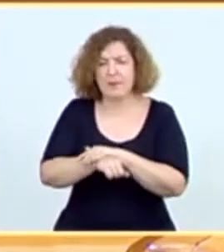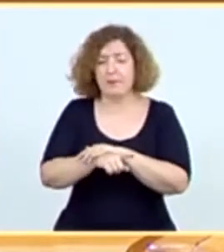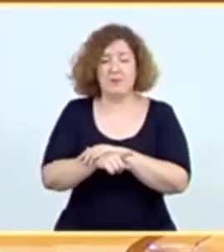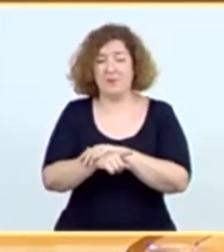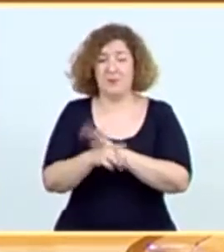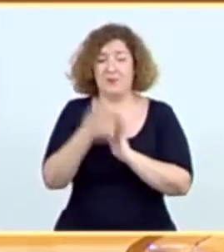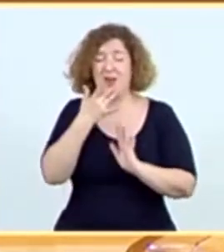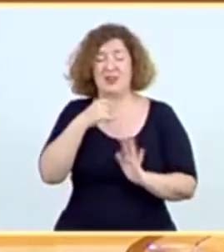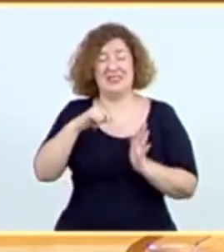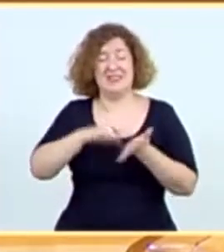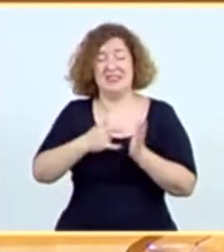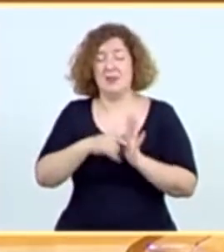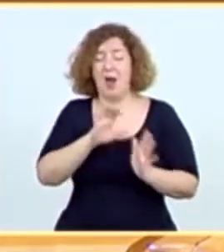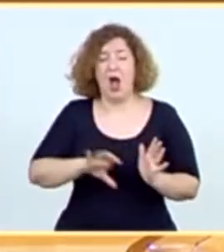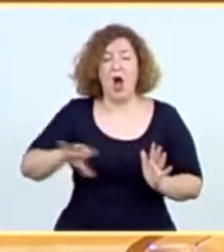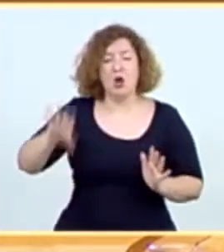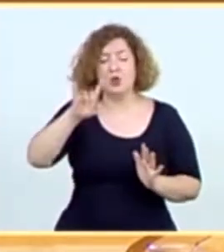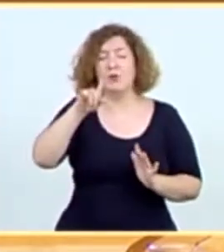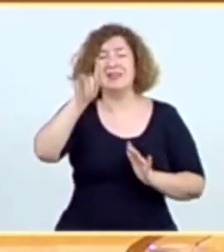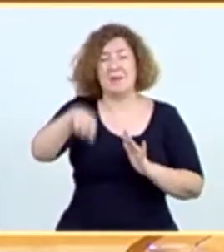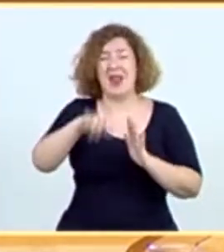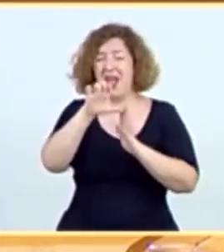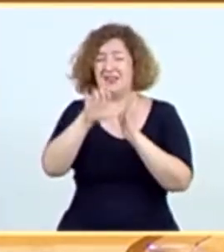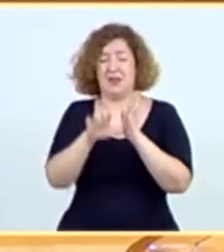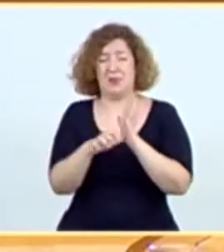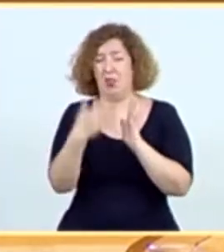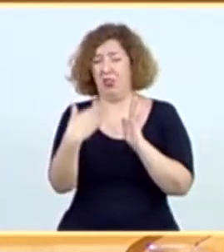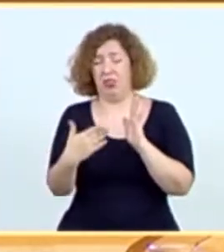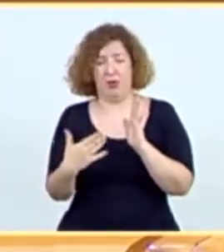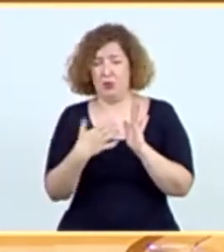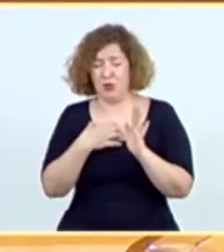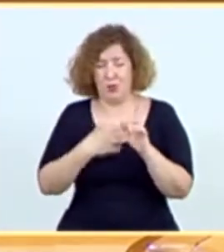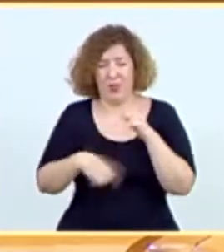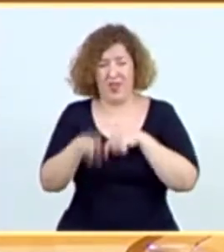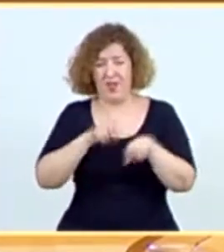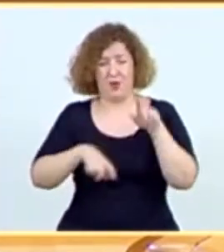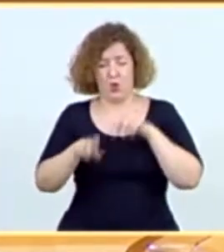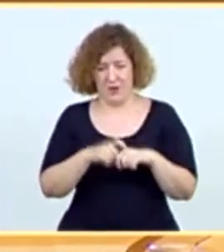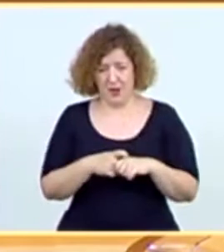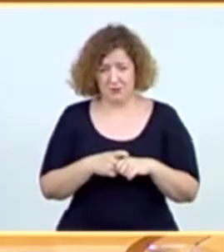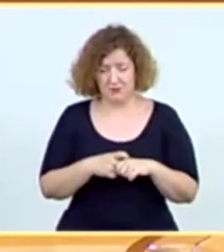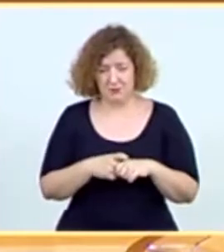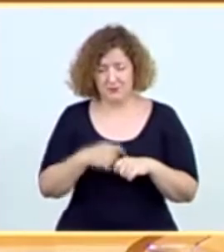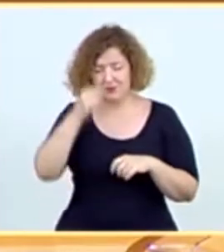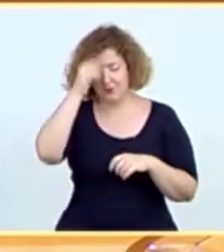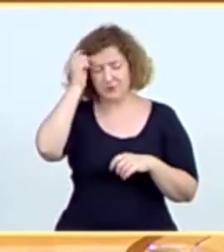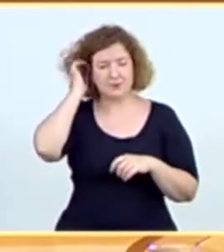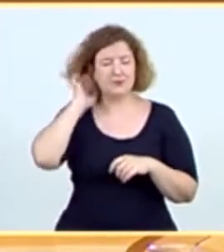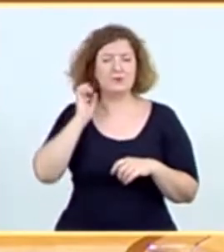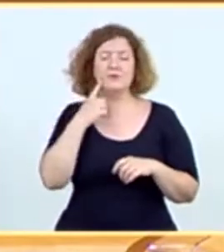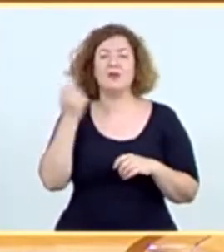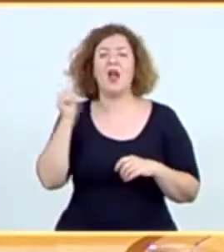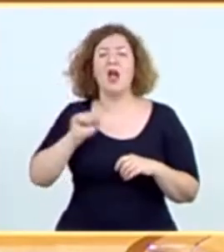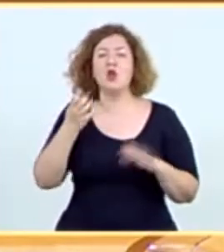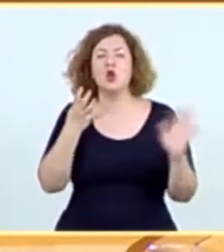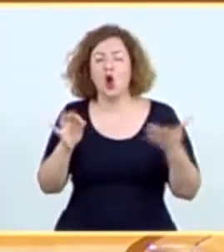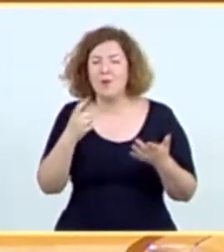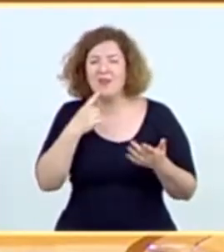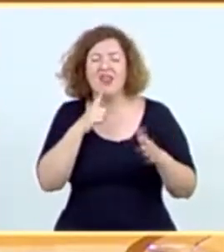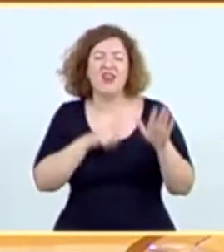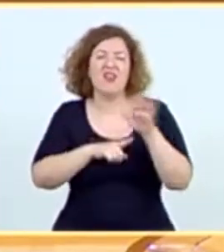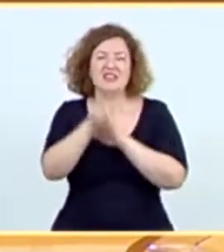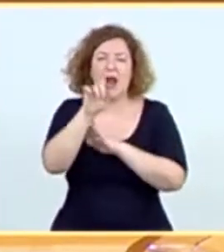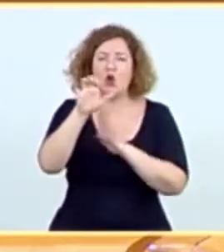del sistema autonómico y del propio estatuto es ya irrecuperable. Desde los años 90 ha habido informes sobre el desarrollo